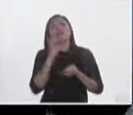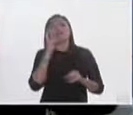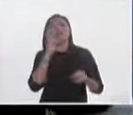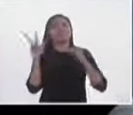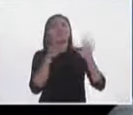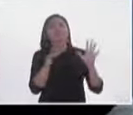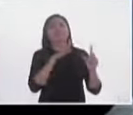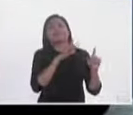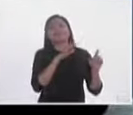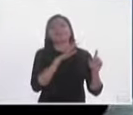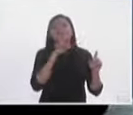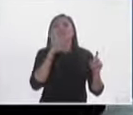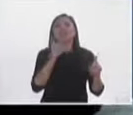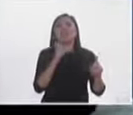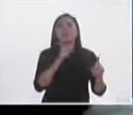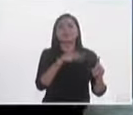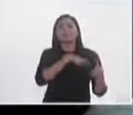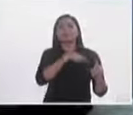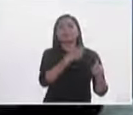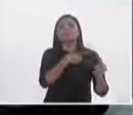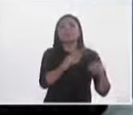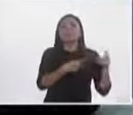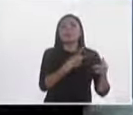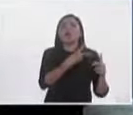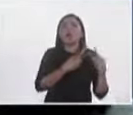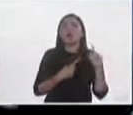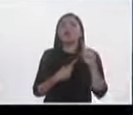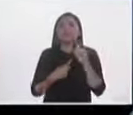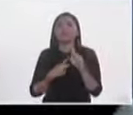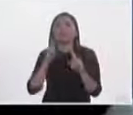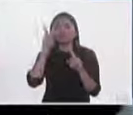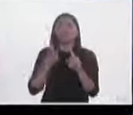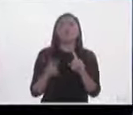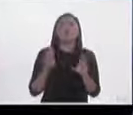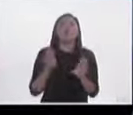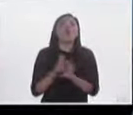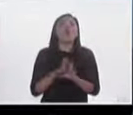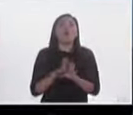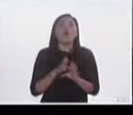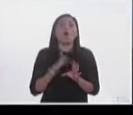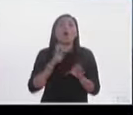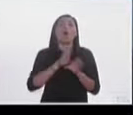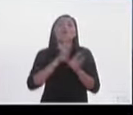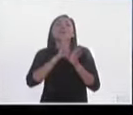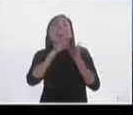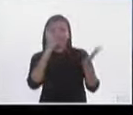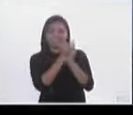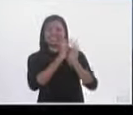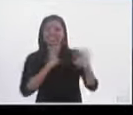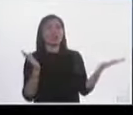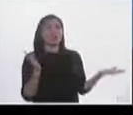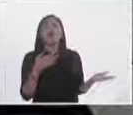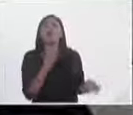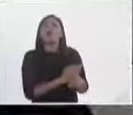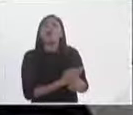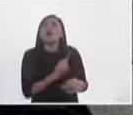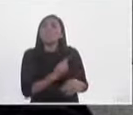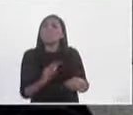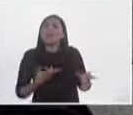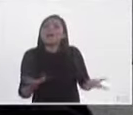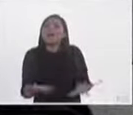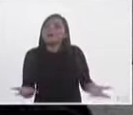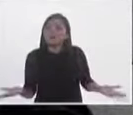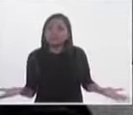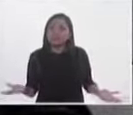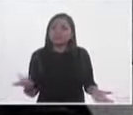¿qué es lo que va a... a qué se va a enfrentar él en la realidad en el Congreso, en la próxima legislatura? Primero, que tenga que